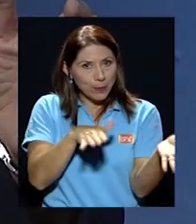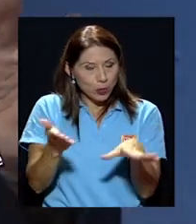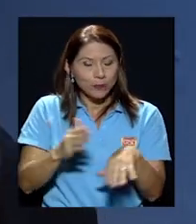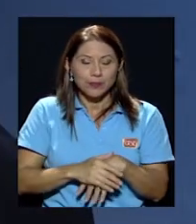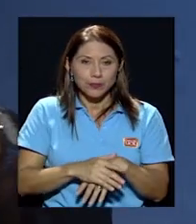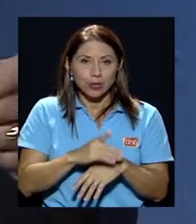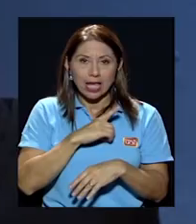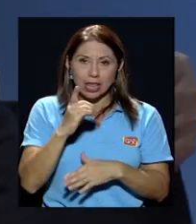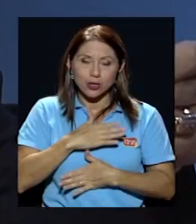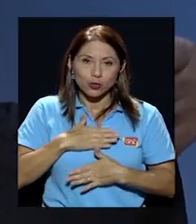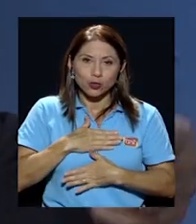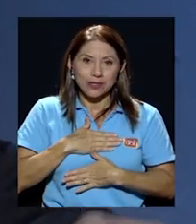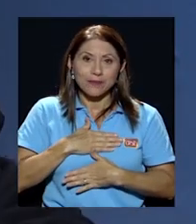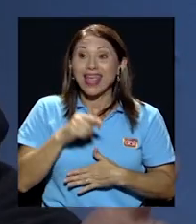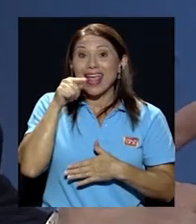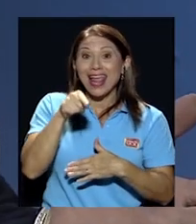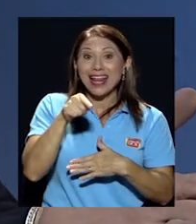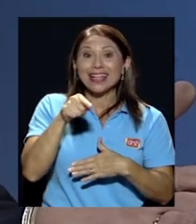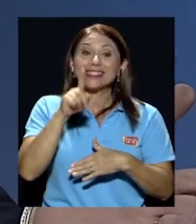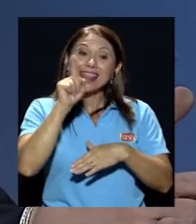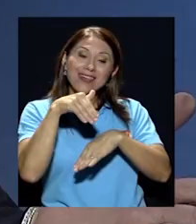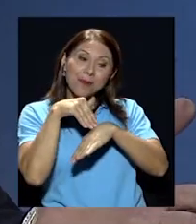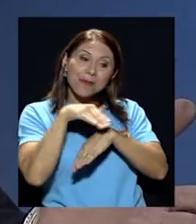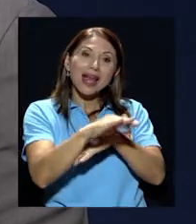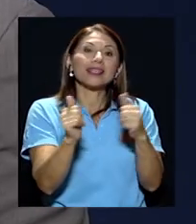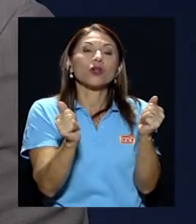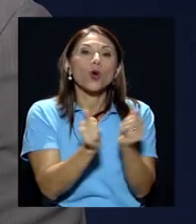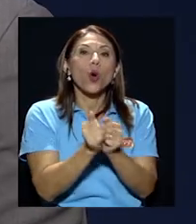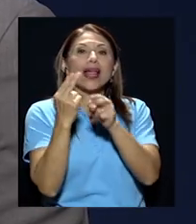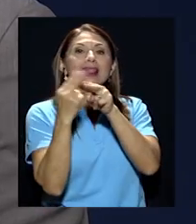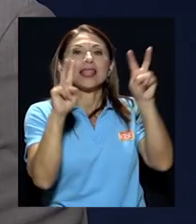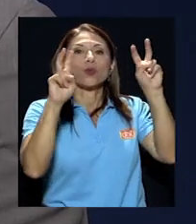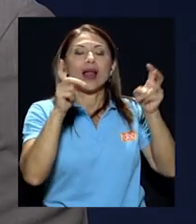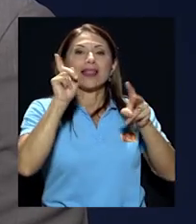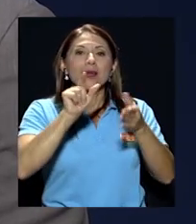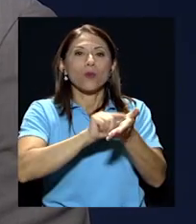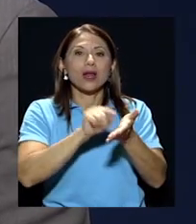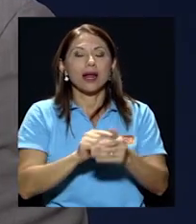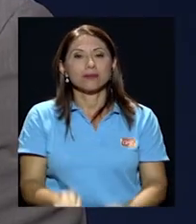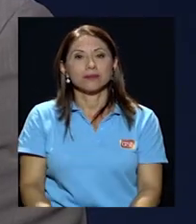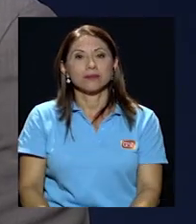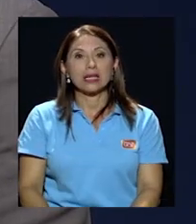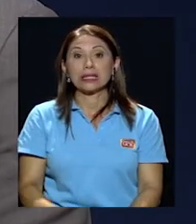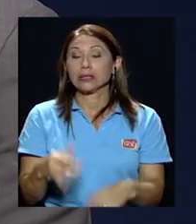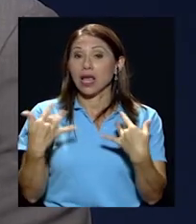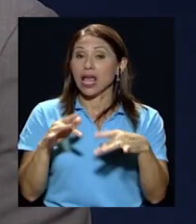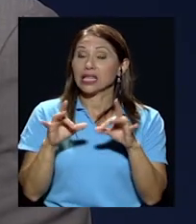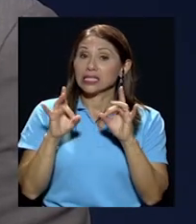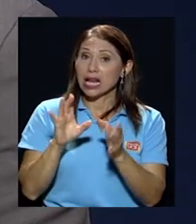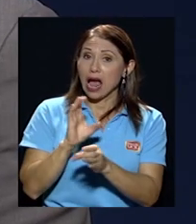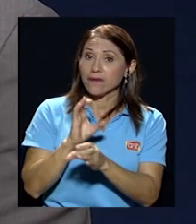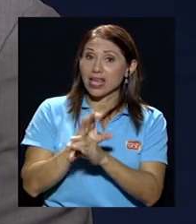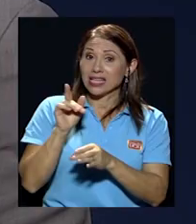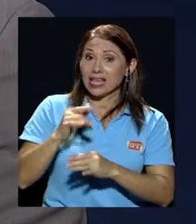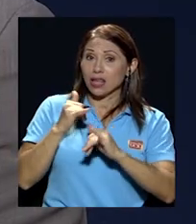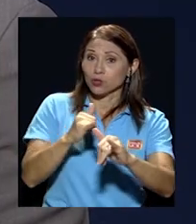inclusive con el titular con que había que publicar la información es grave esta denuncia que usted hace don Oscar porque usted dice de algún modo que el periodista